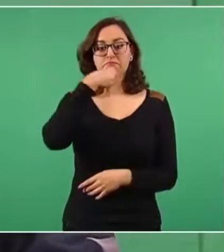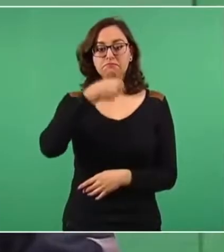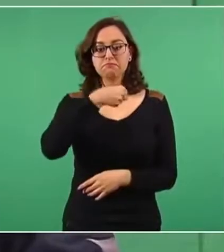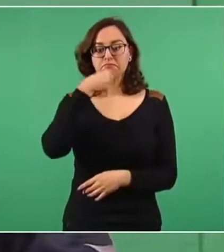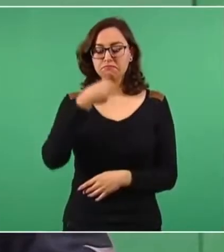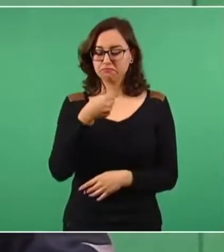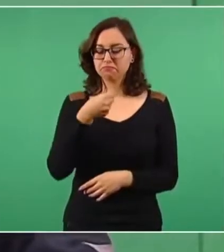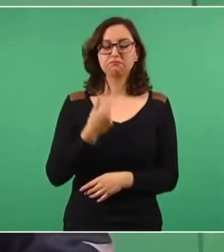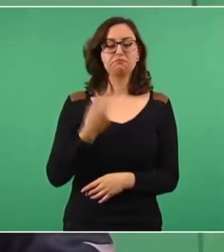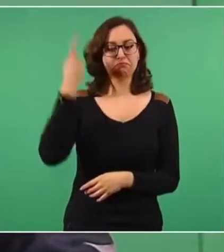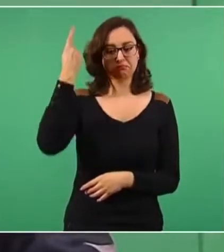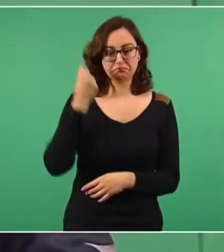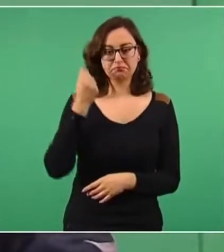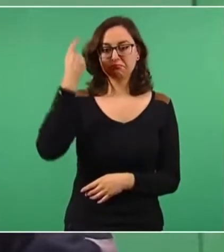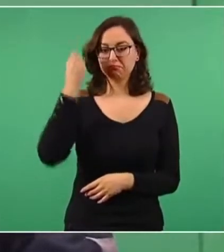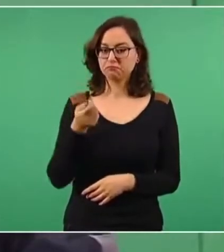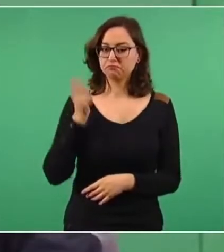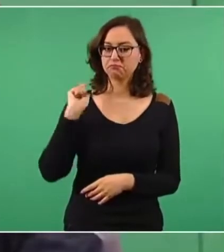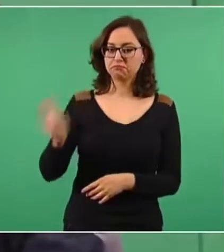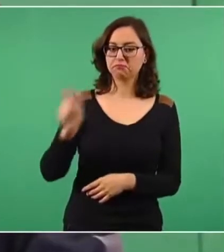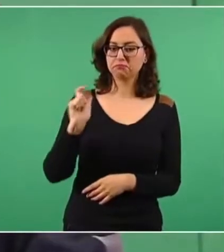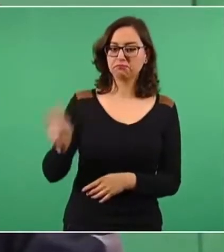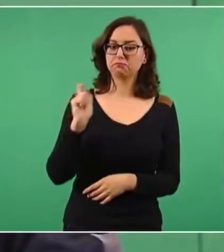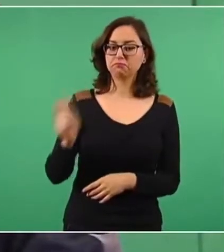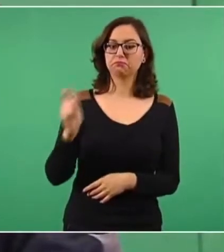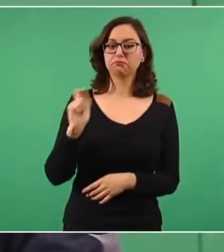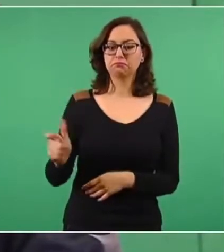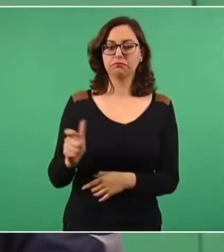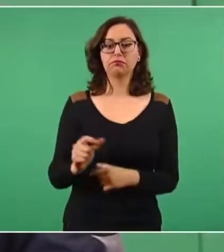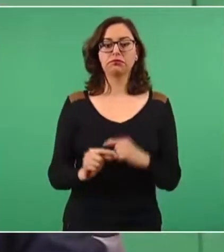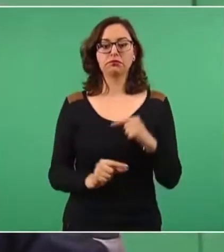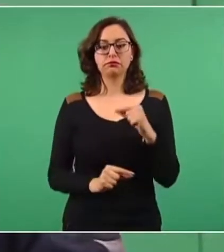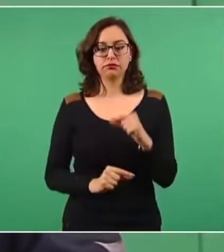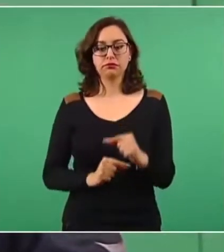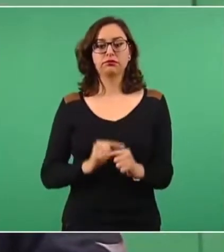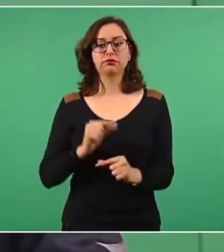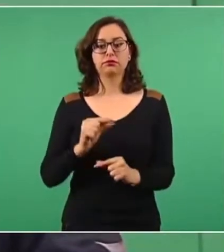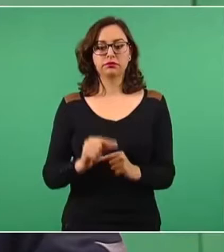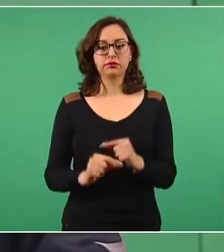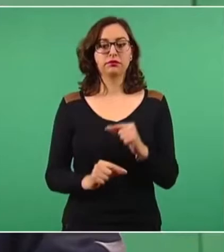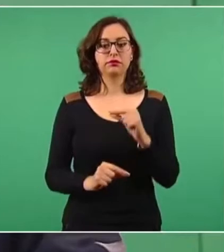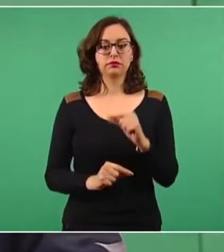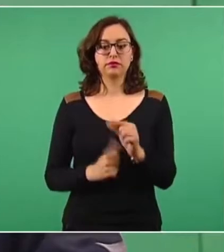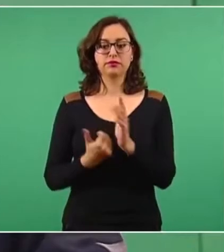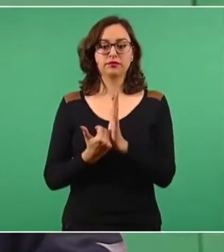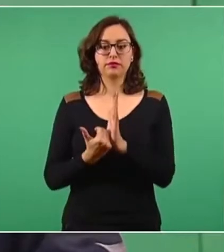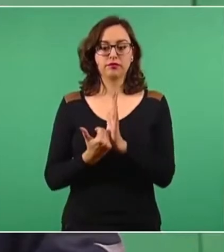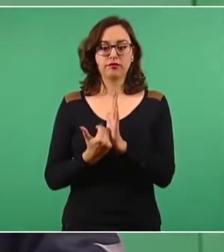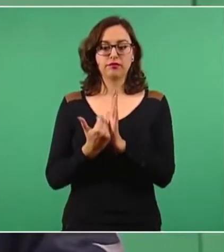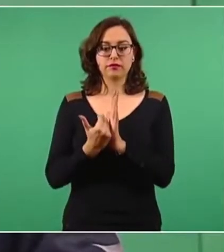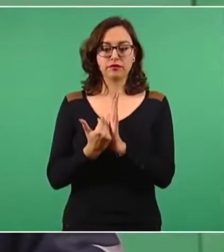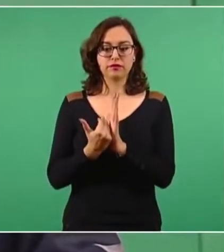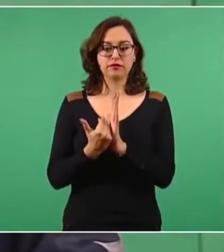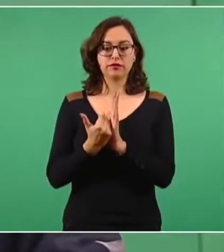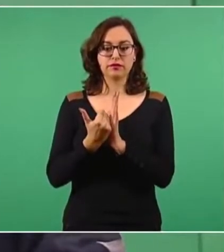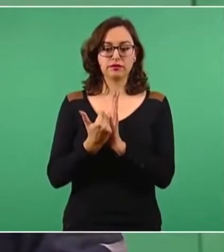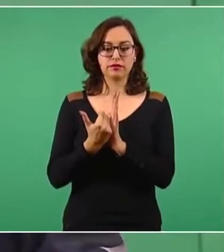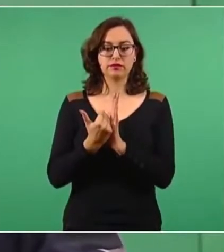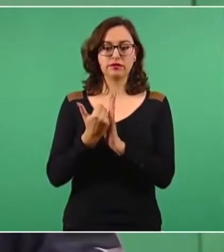a entregar la pensión y cada vez va a